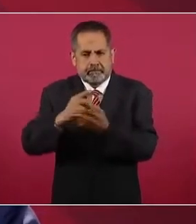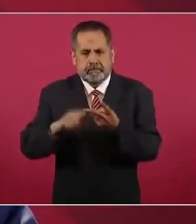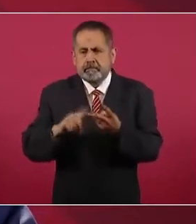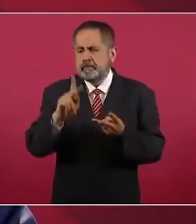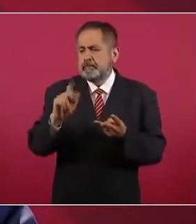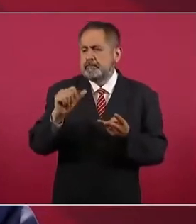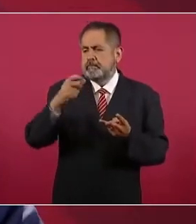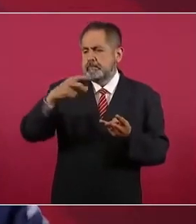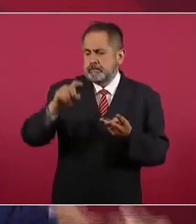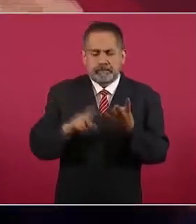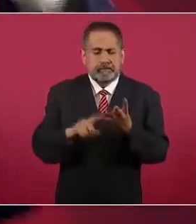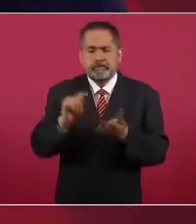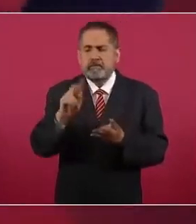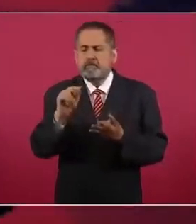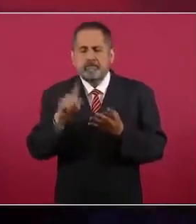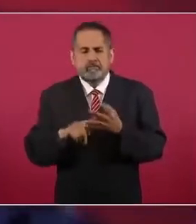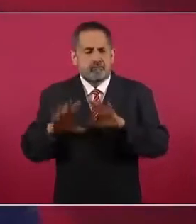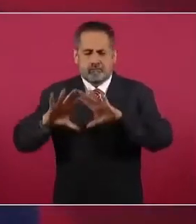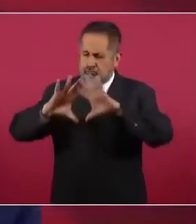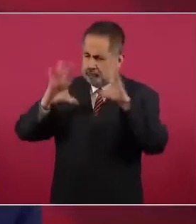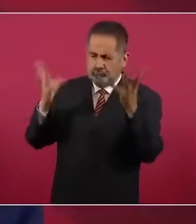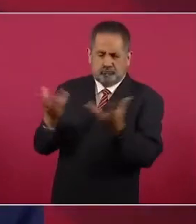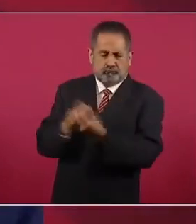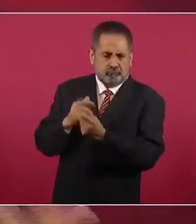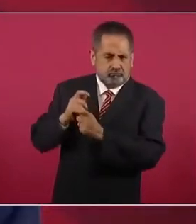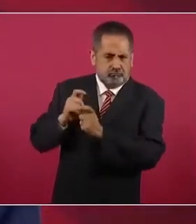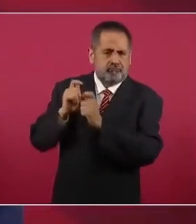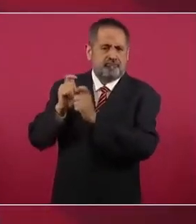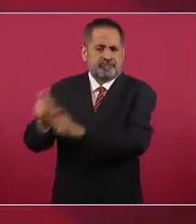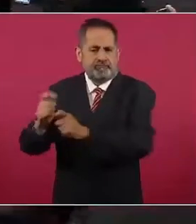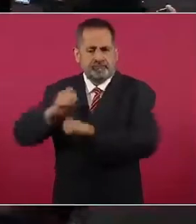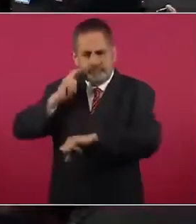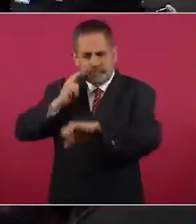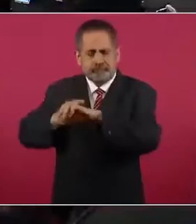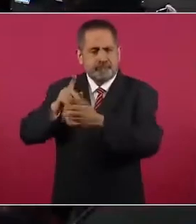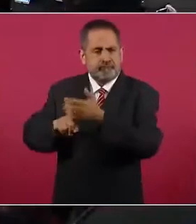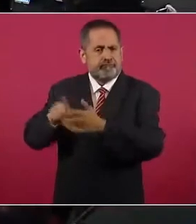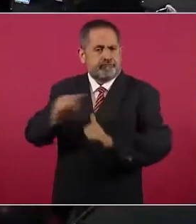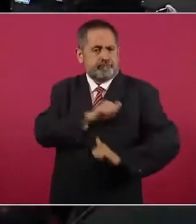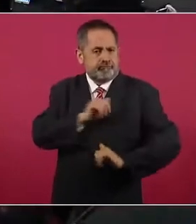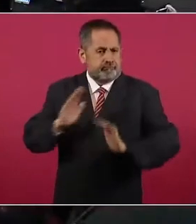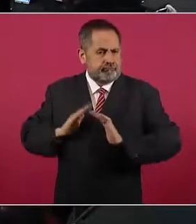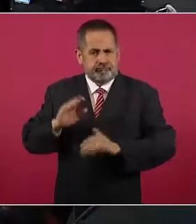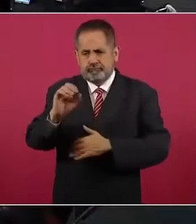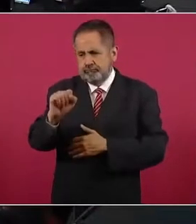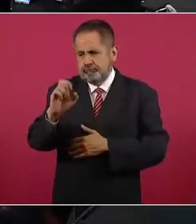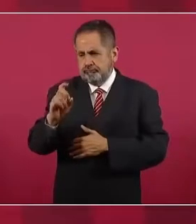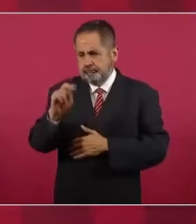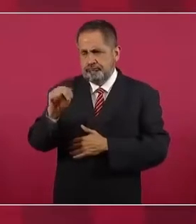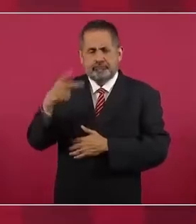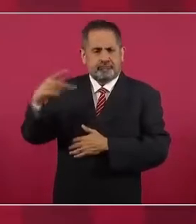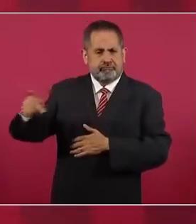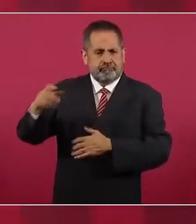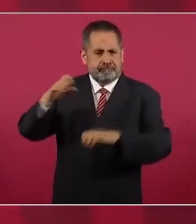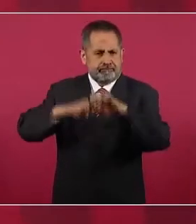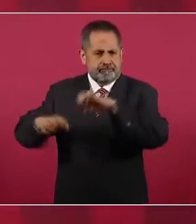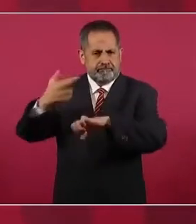nuevo aeropuerto de Tulum? Toda una empresa, ¿por qué quiero que sea de la